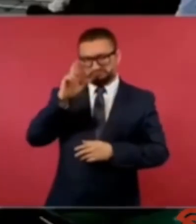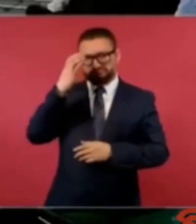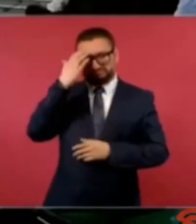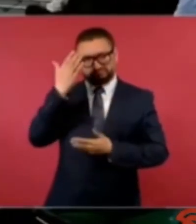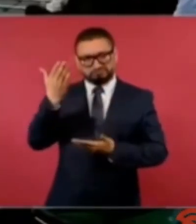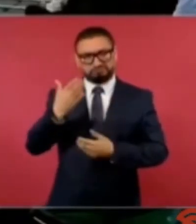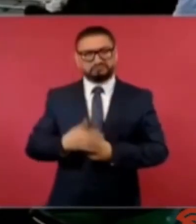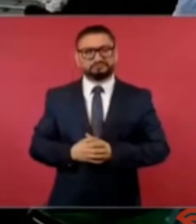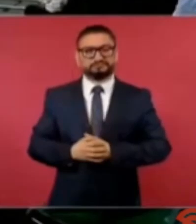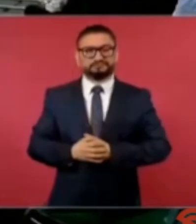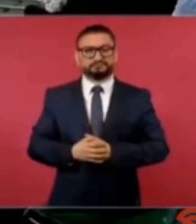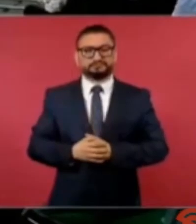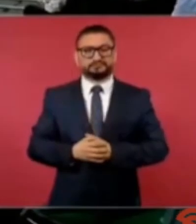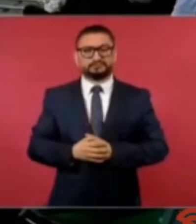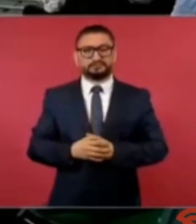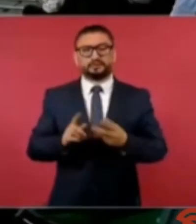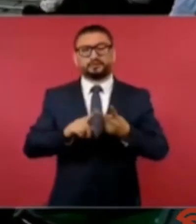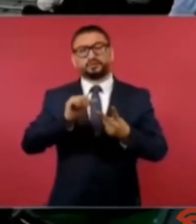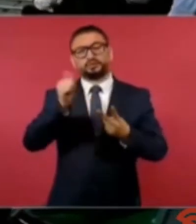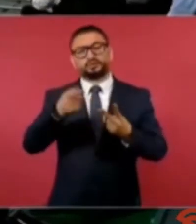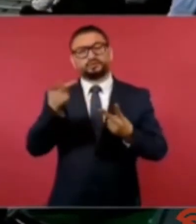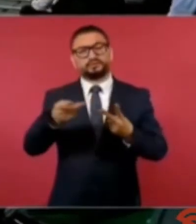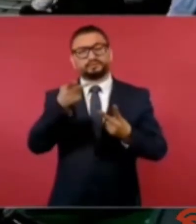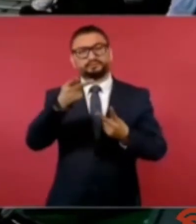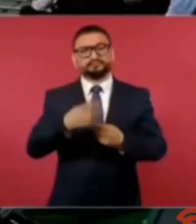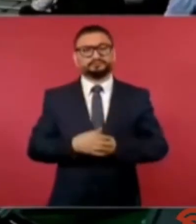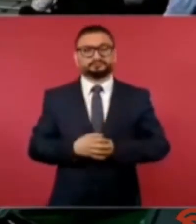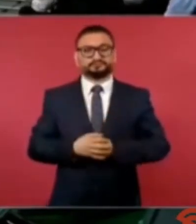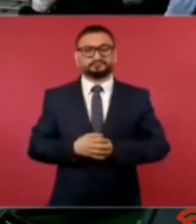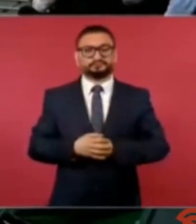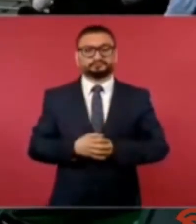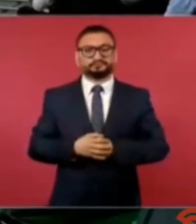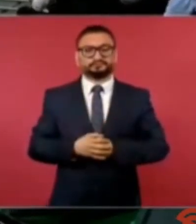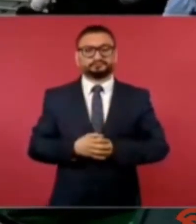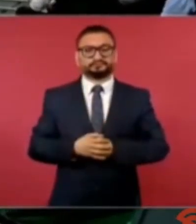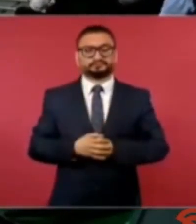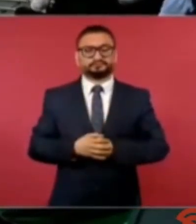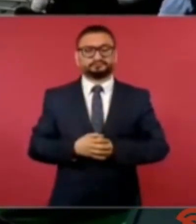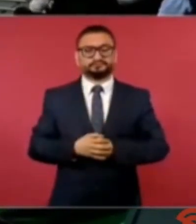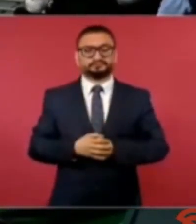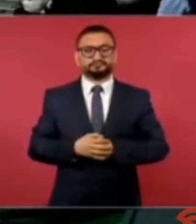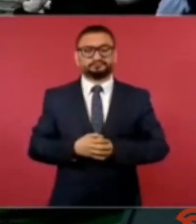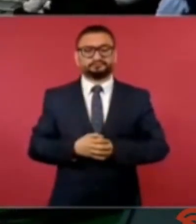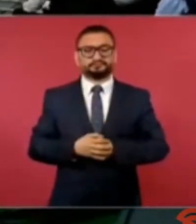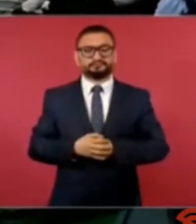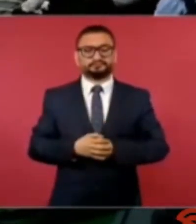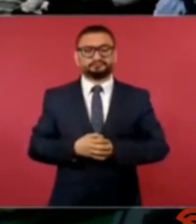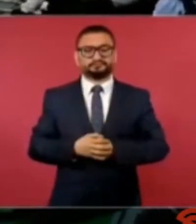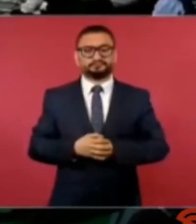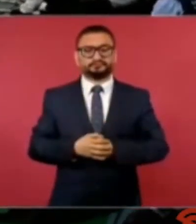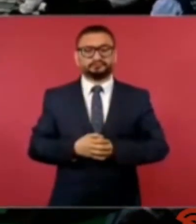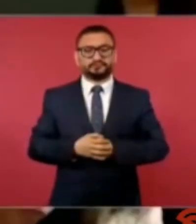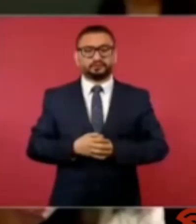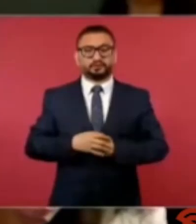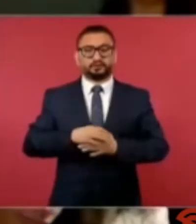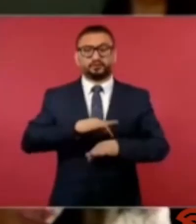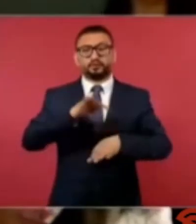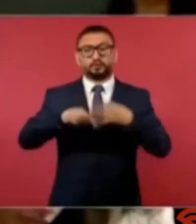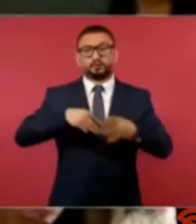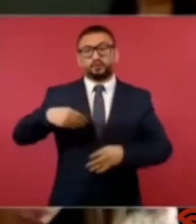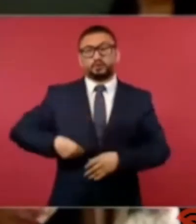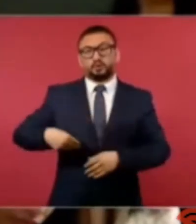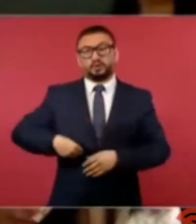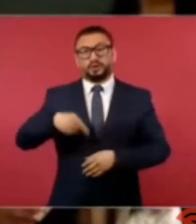presidente y en el segundo planteamiento si me permite vamos de una campaña de todo es culpa de López Obrador